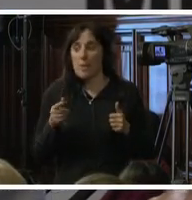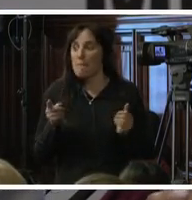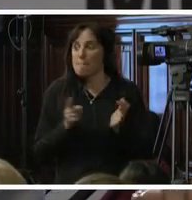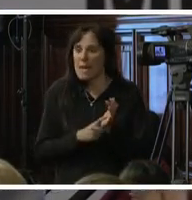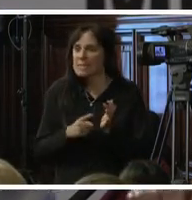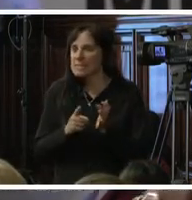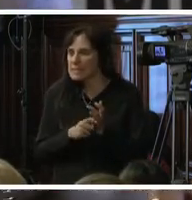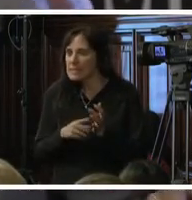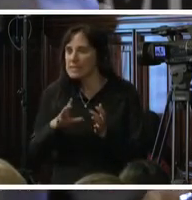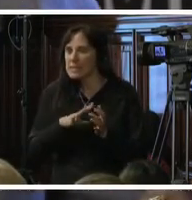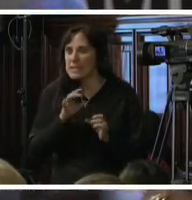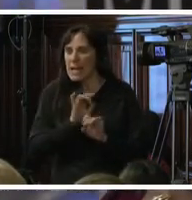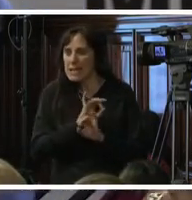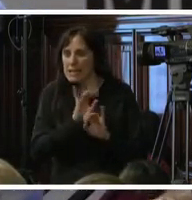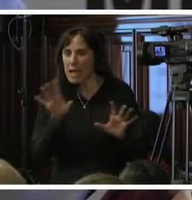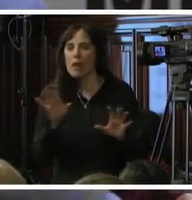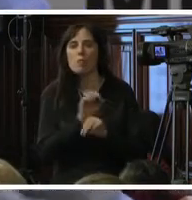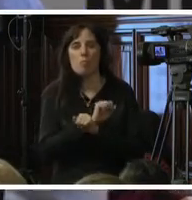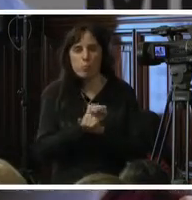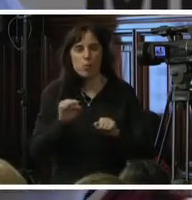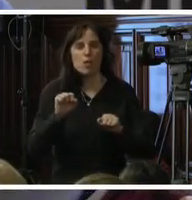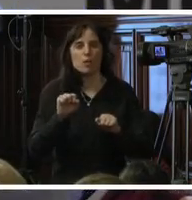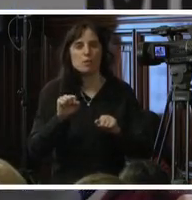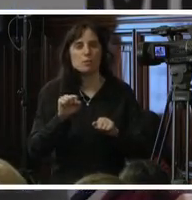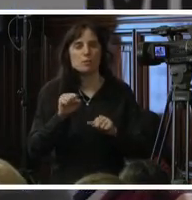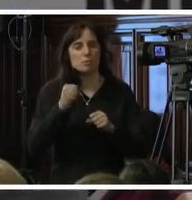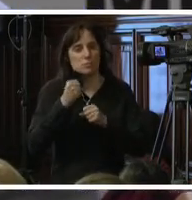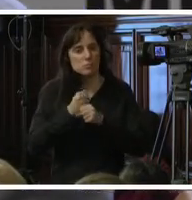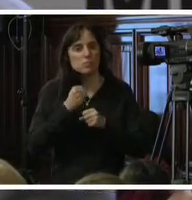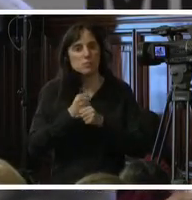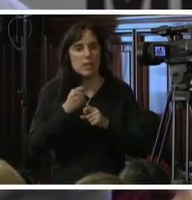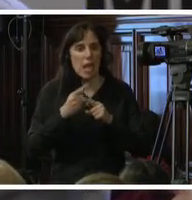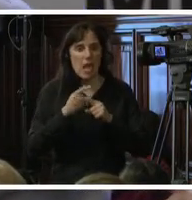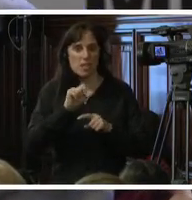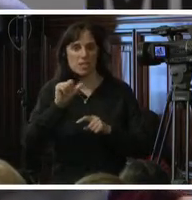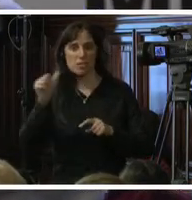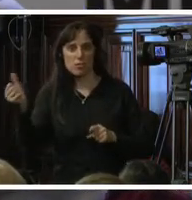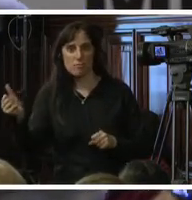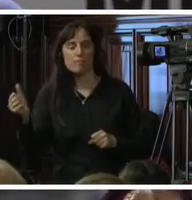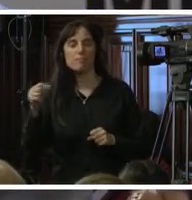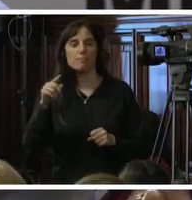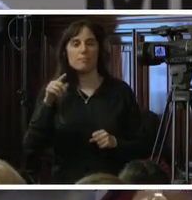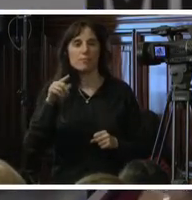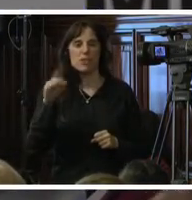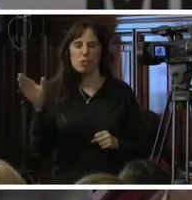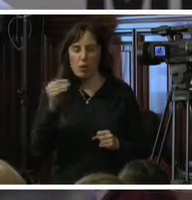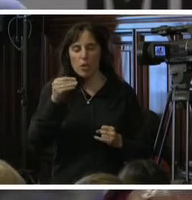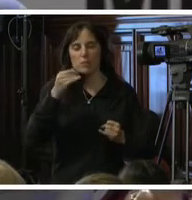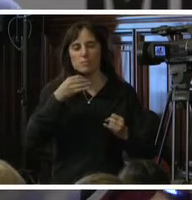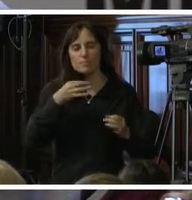coherencia haya, más probable es nuestro éxito. Y todas las relatorías